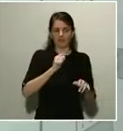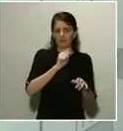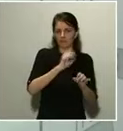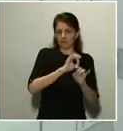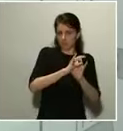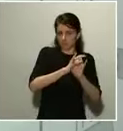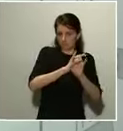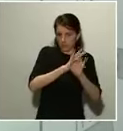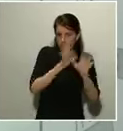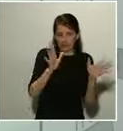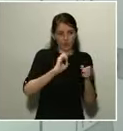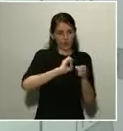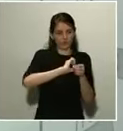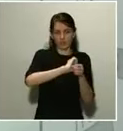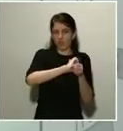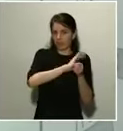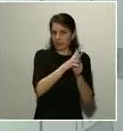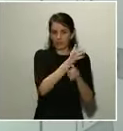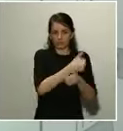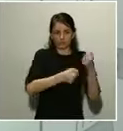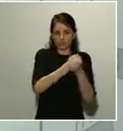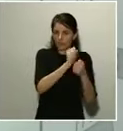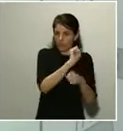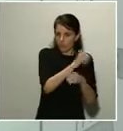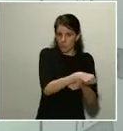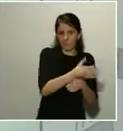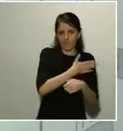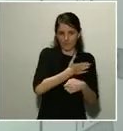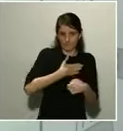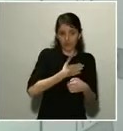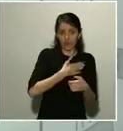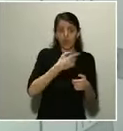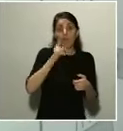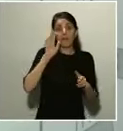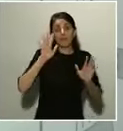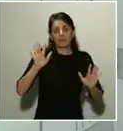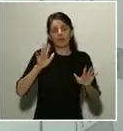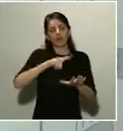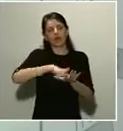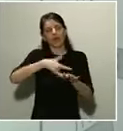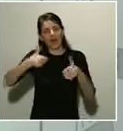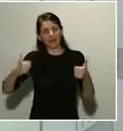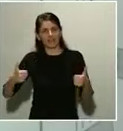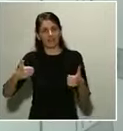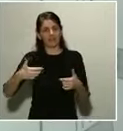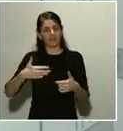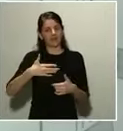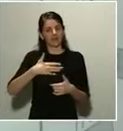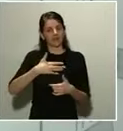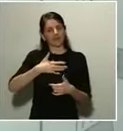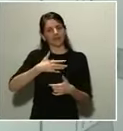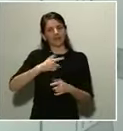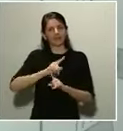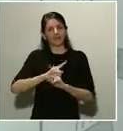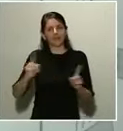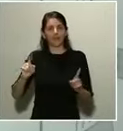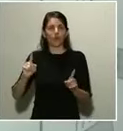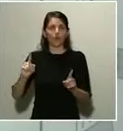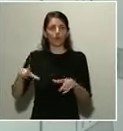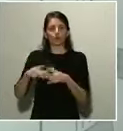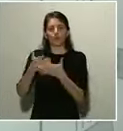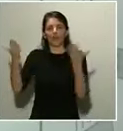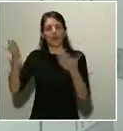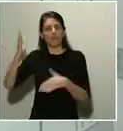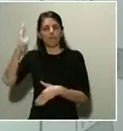la batalla a esta epidemia, pero al mismo tiempo no afectar a los cimientos, no ya de nuestra sociedad, sino incluso